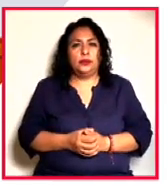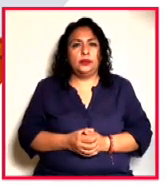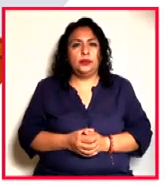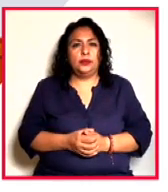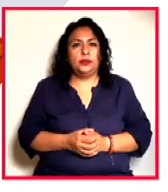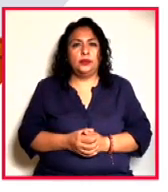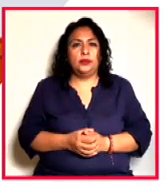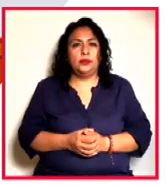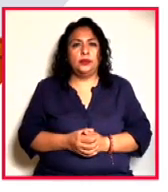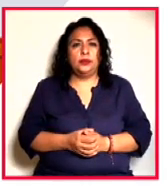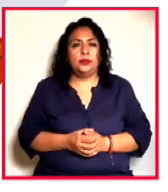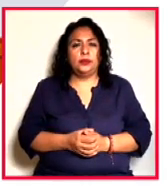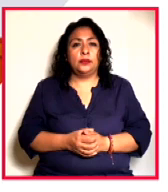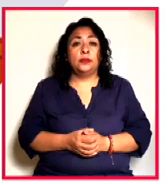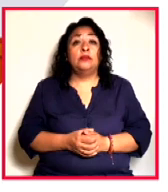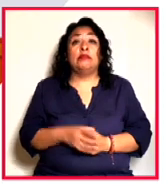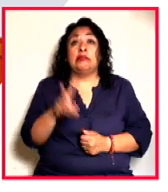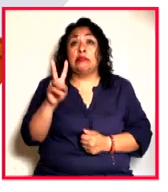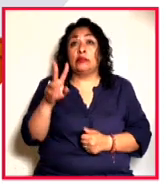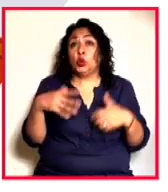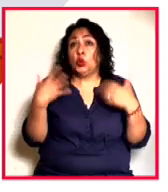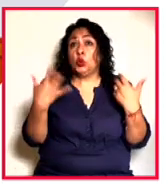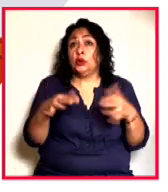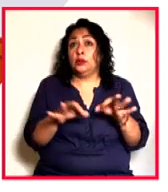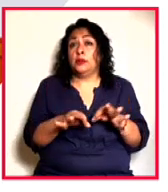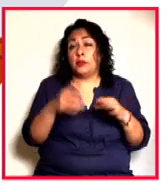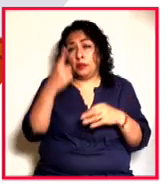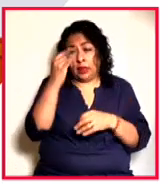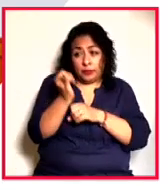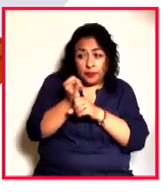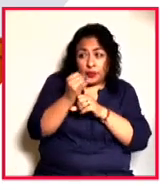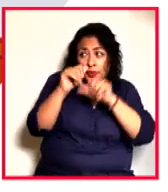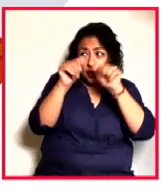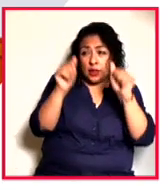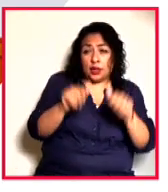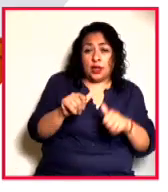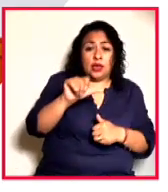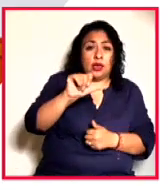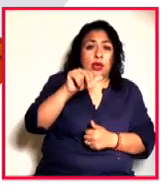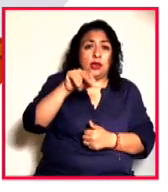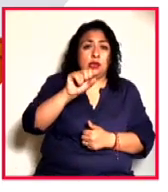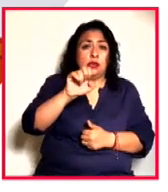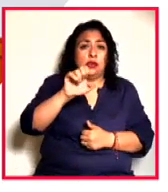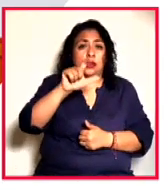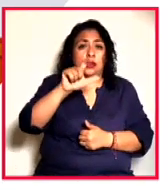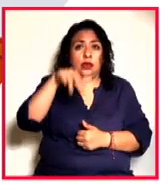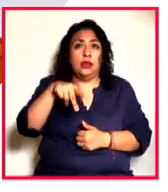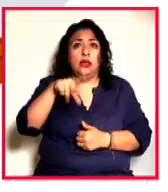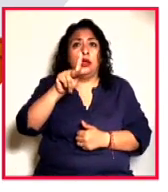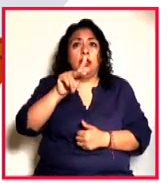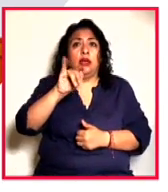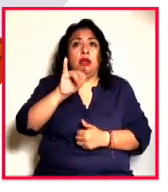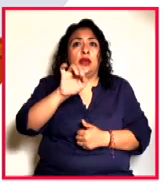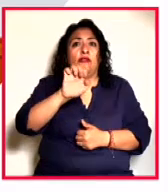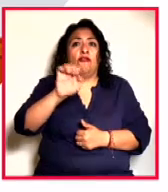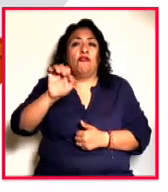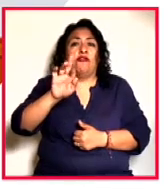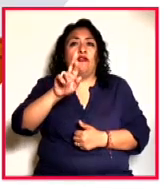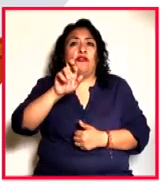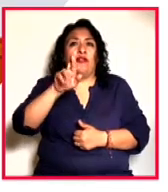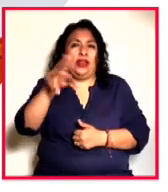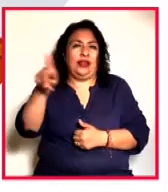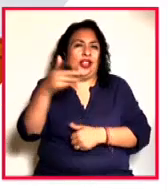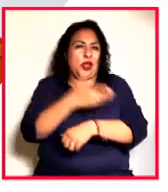Un gran, gran momento para explorar la obra de Anselm Kiefer, o Kiefer, como bien pronuncia nuestra